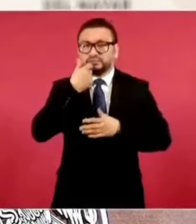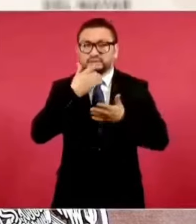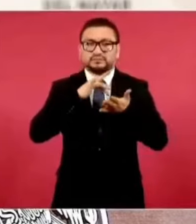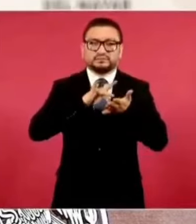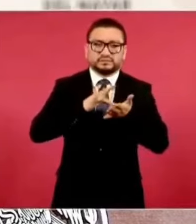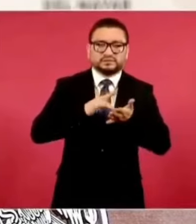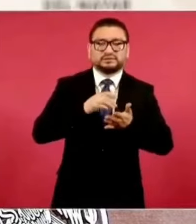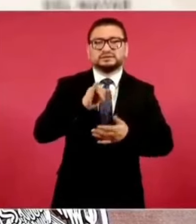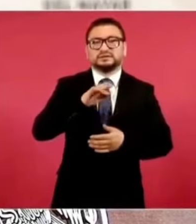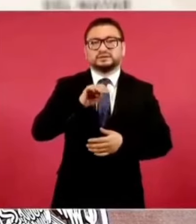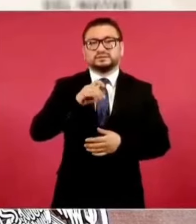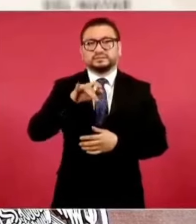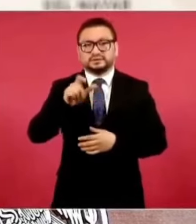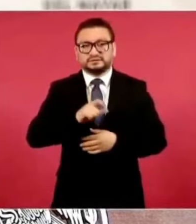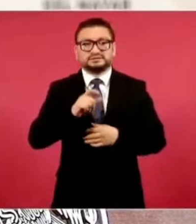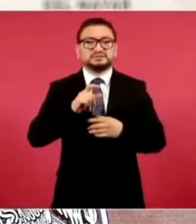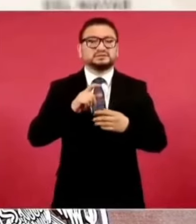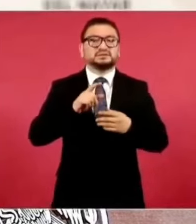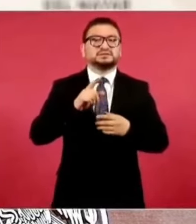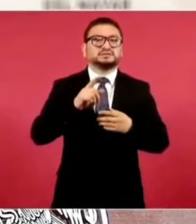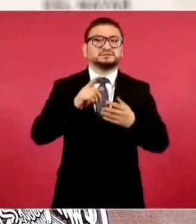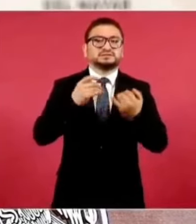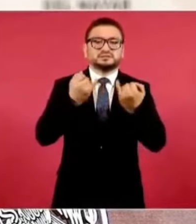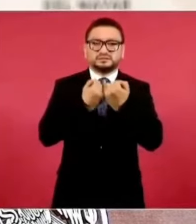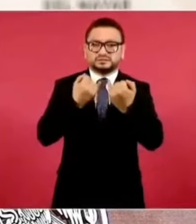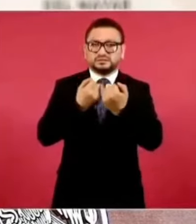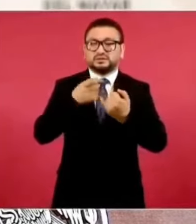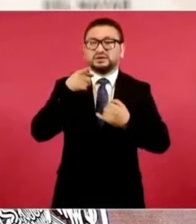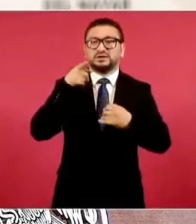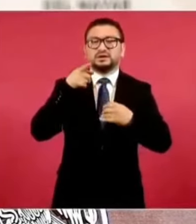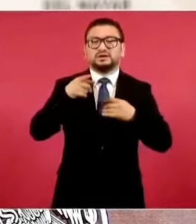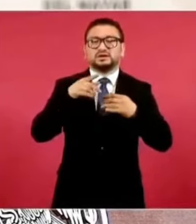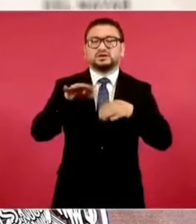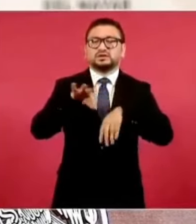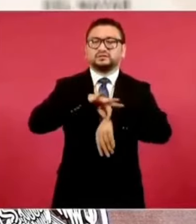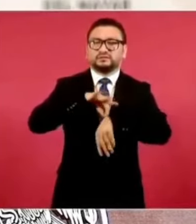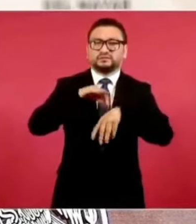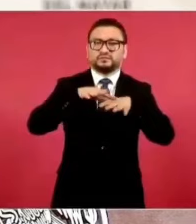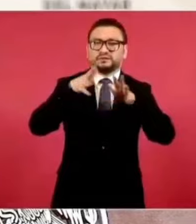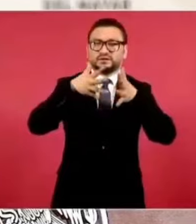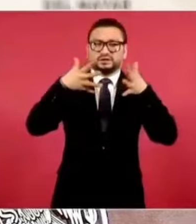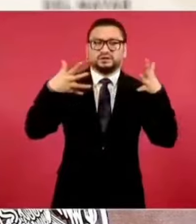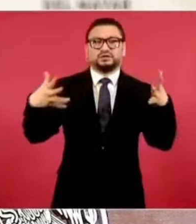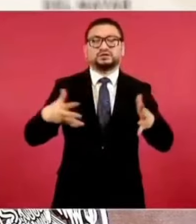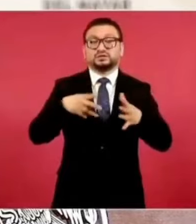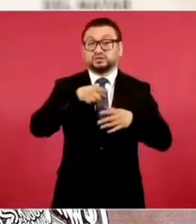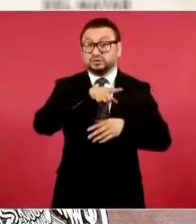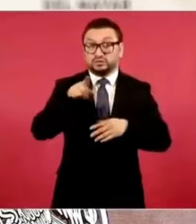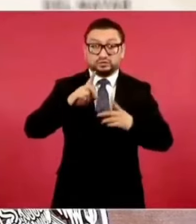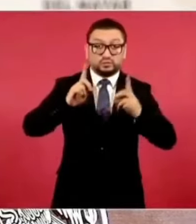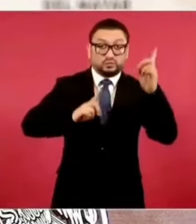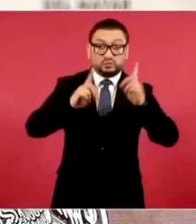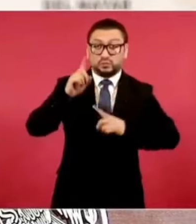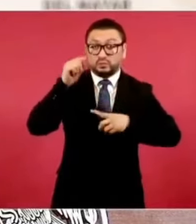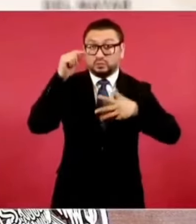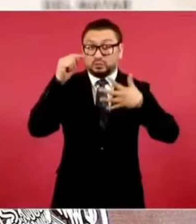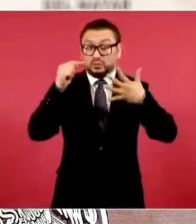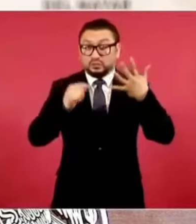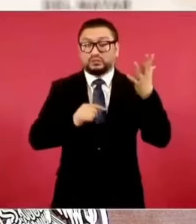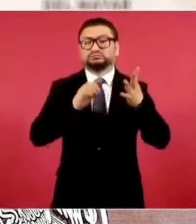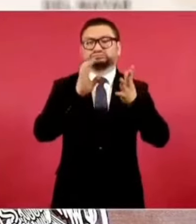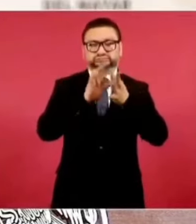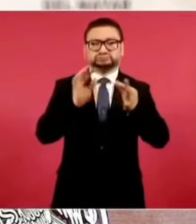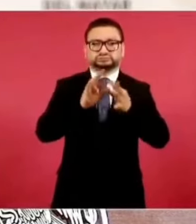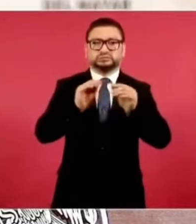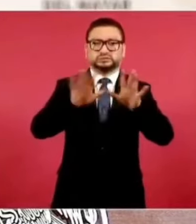Virmex como ente consolidador y de la megafarmacia para aclarar las dudas que se están generando